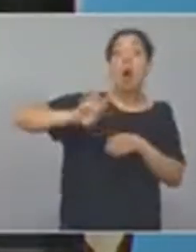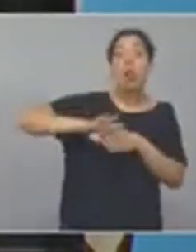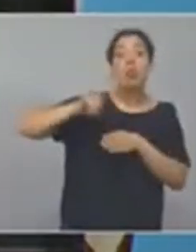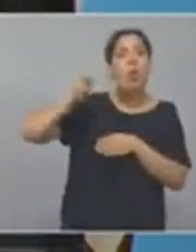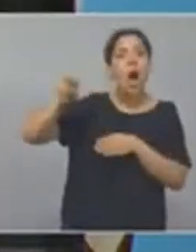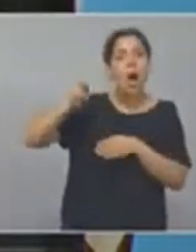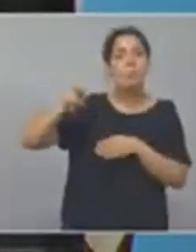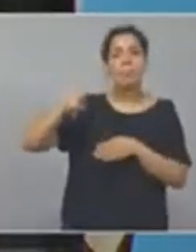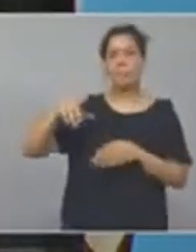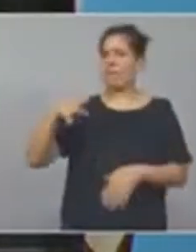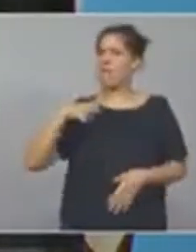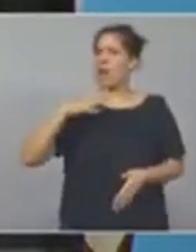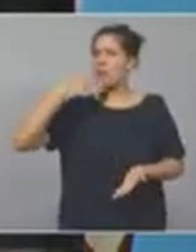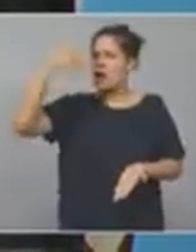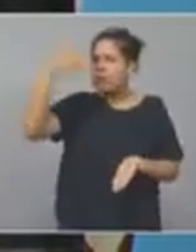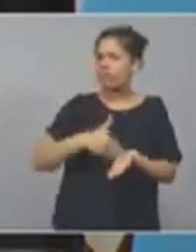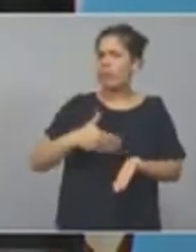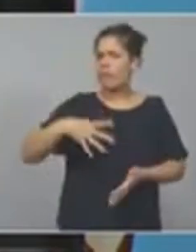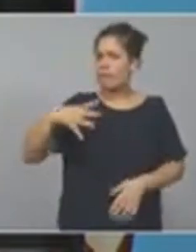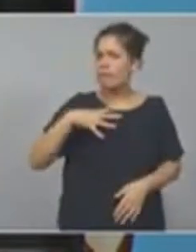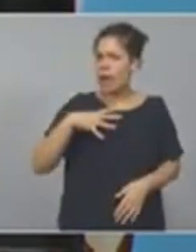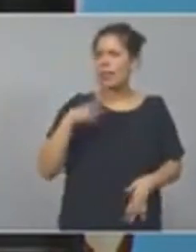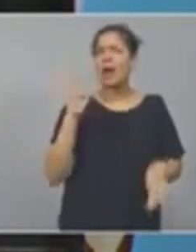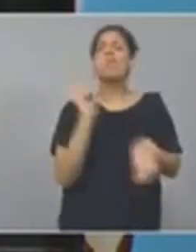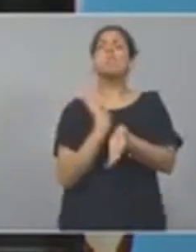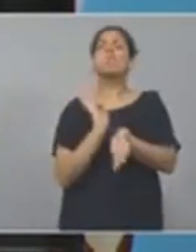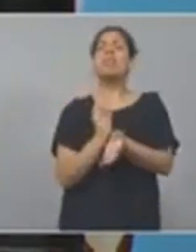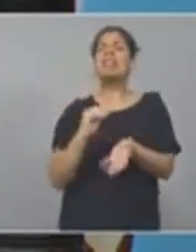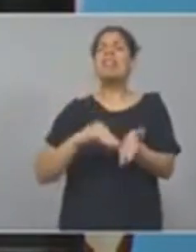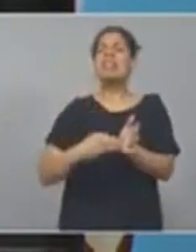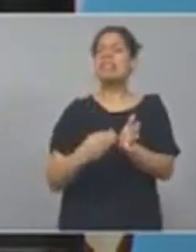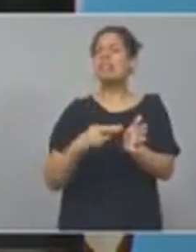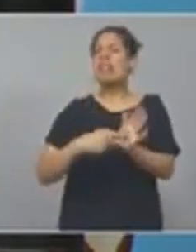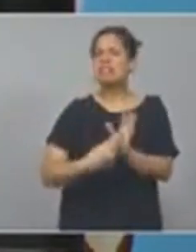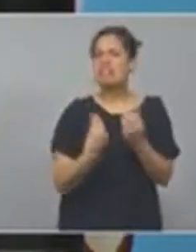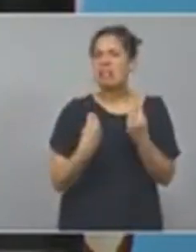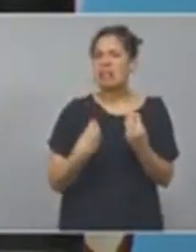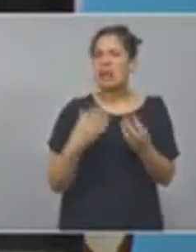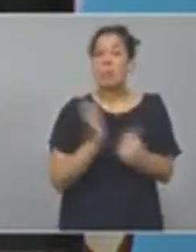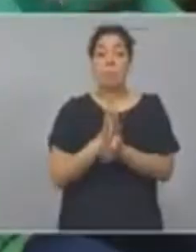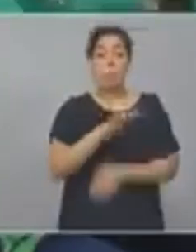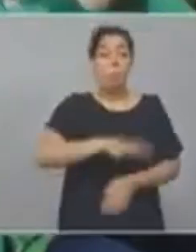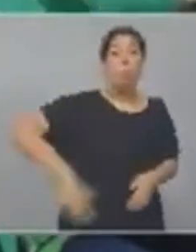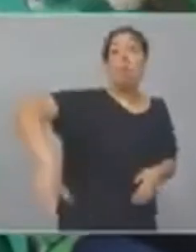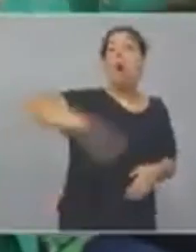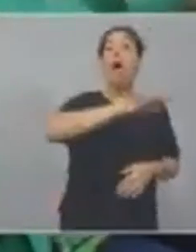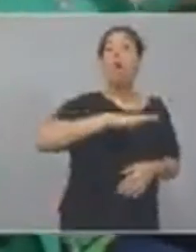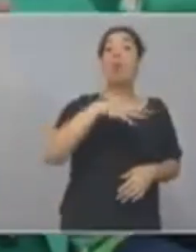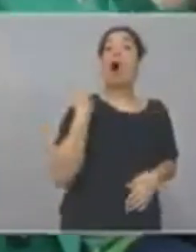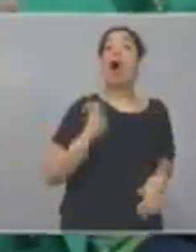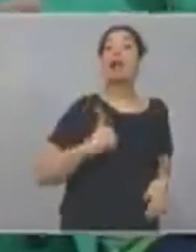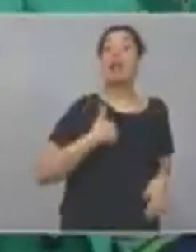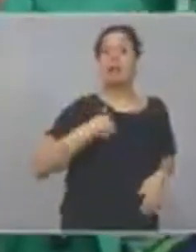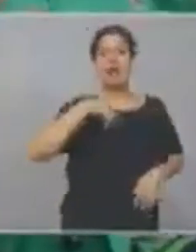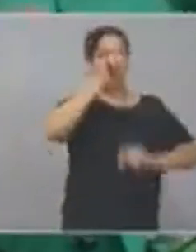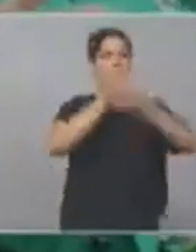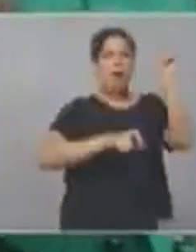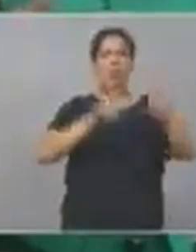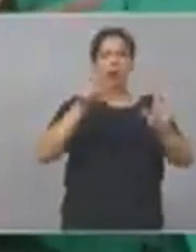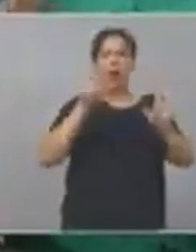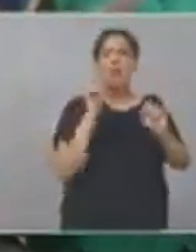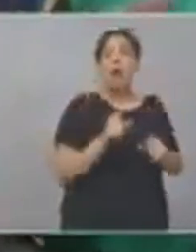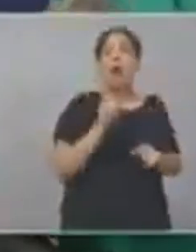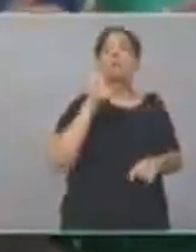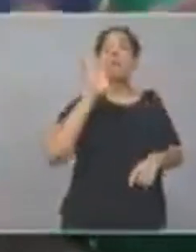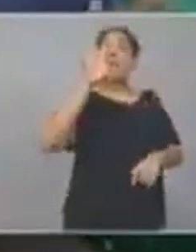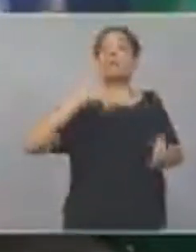y es un abandono al pueblo de la provincia de Buenos Aires, que está privado de aquello